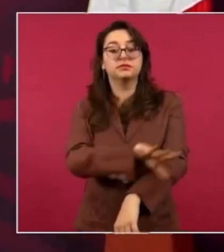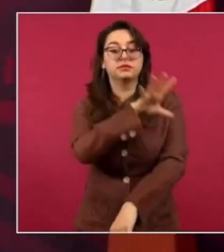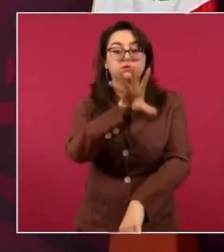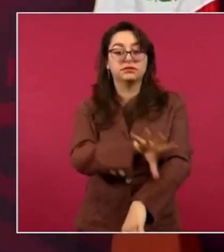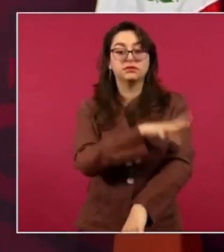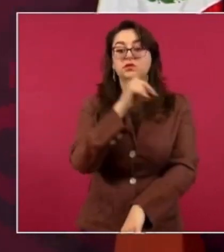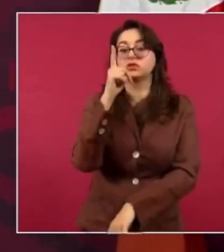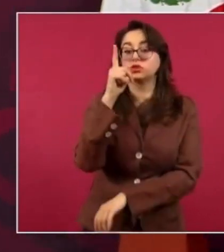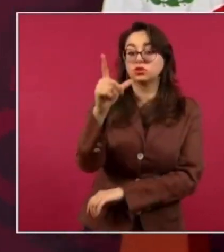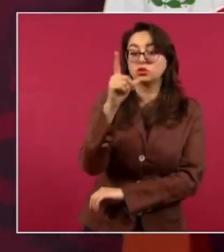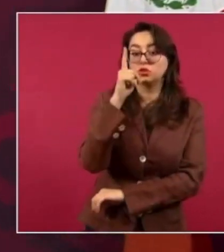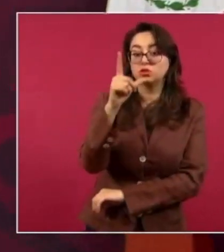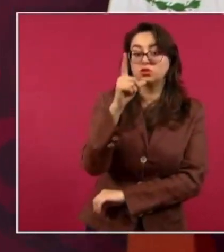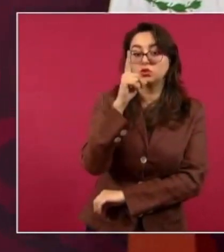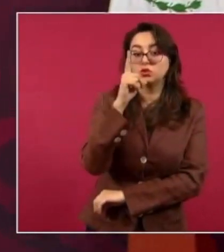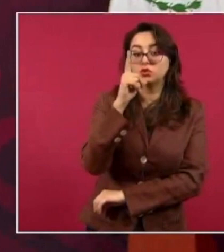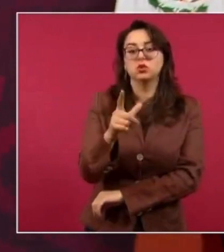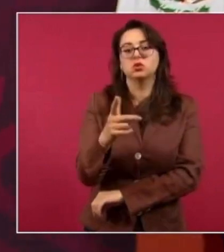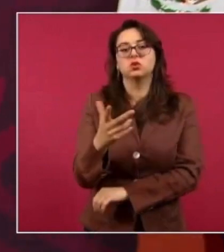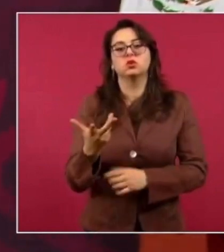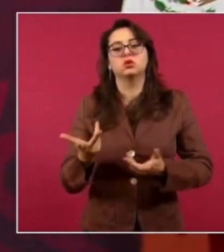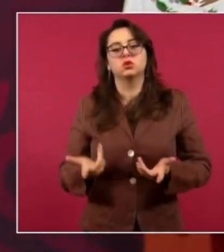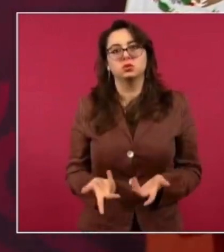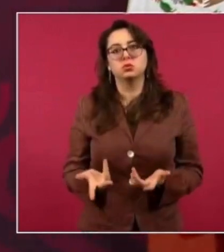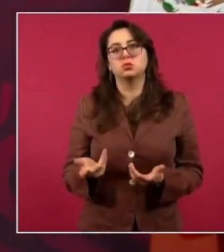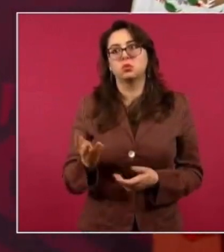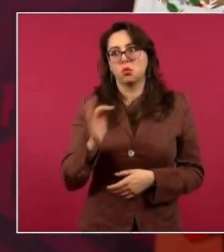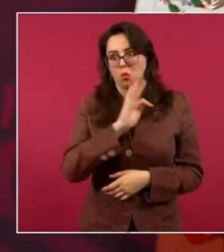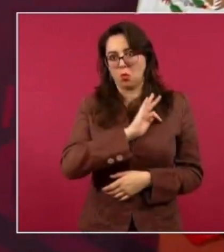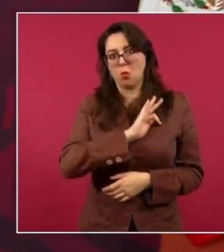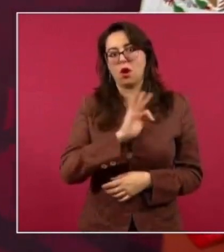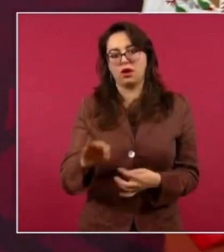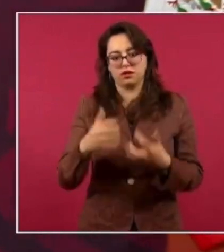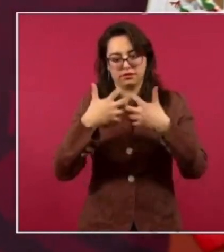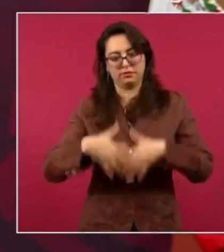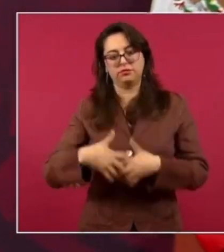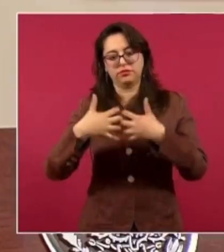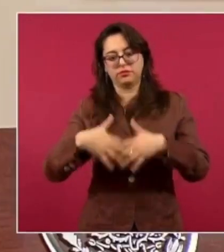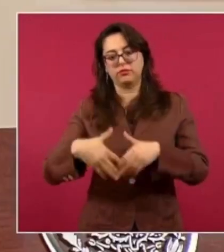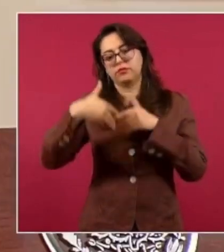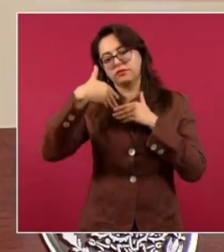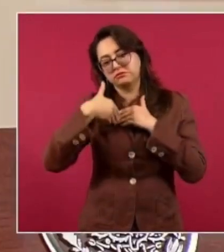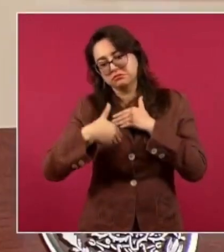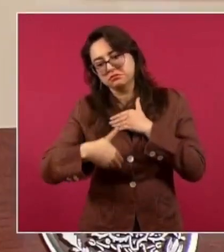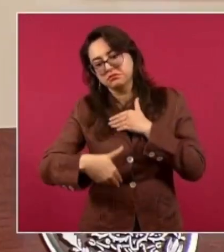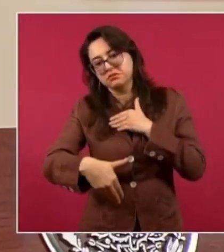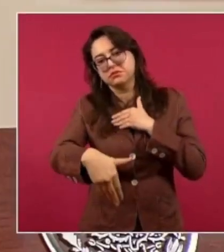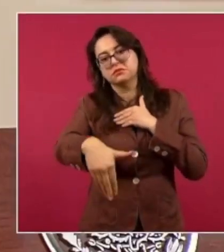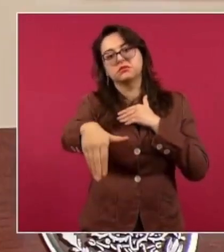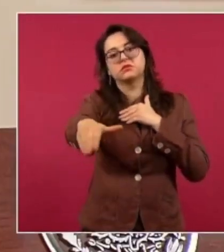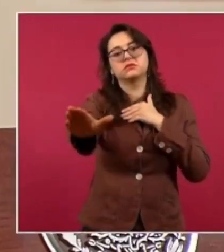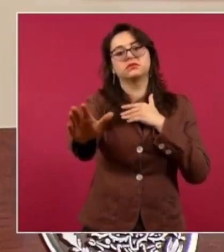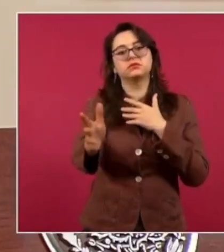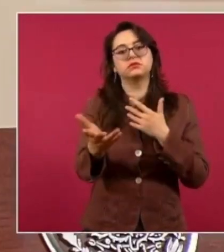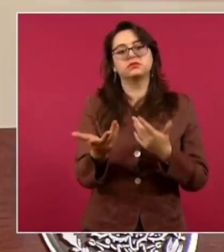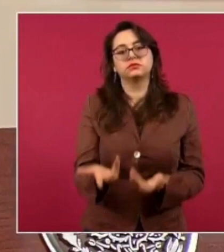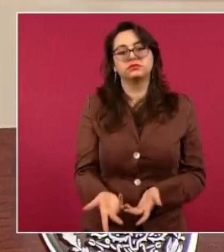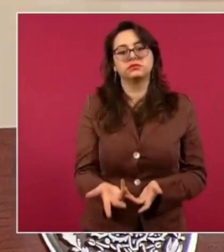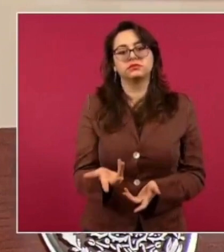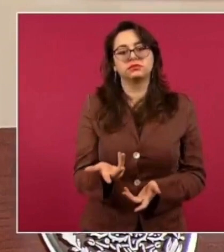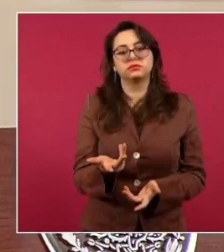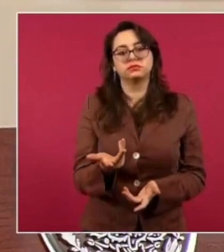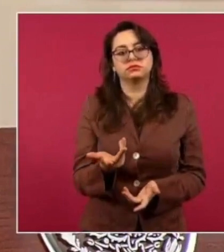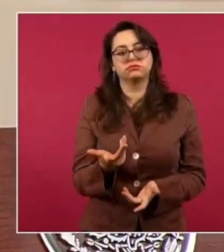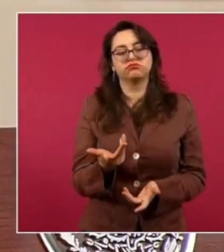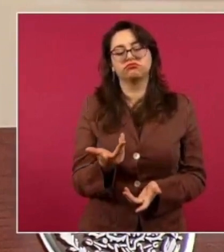un promedio de vida útil tres veces